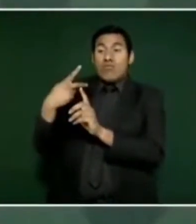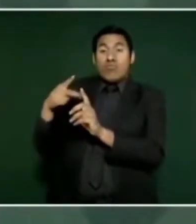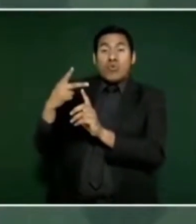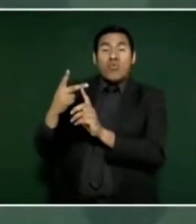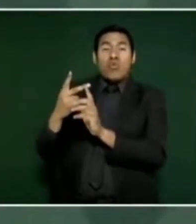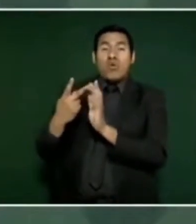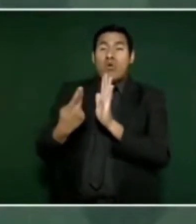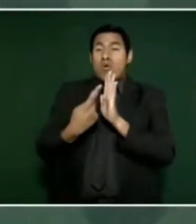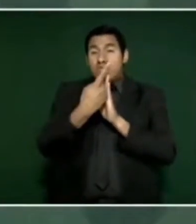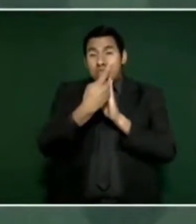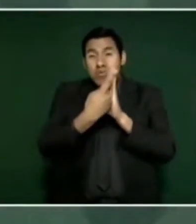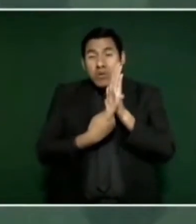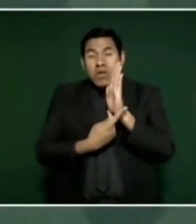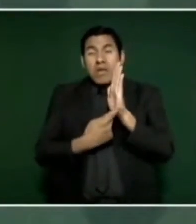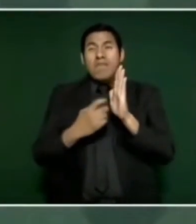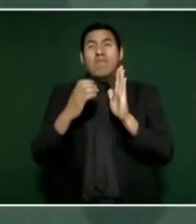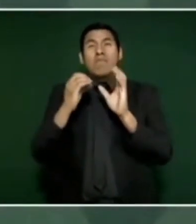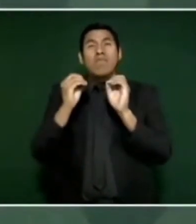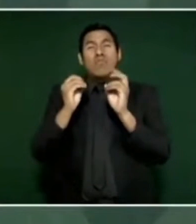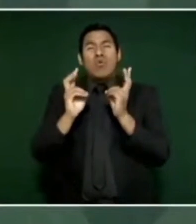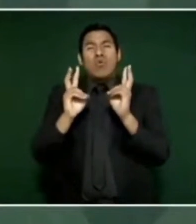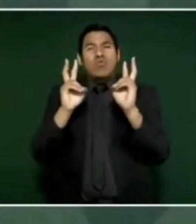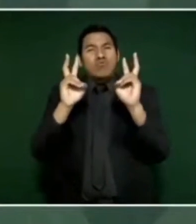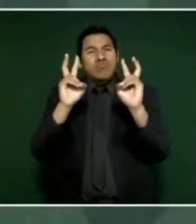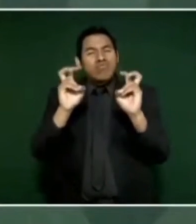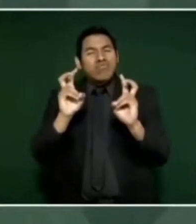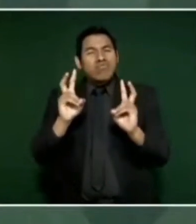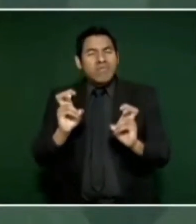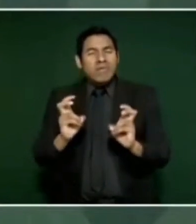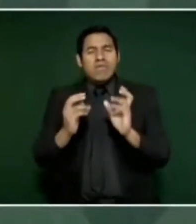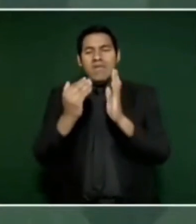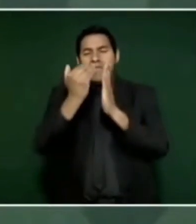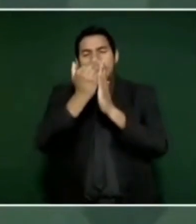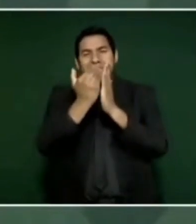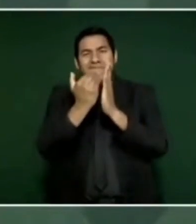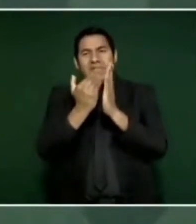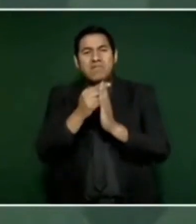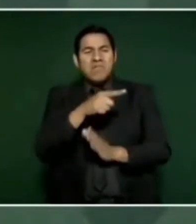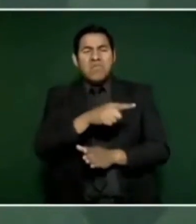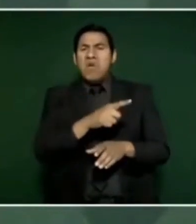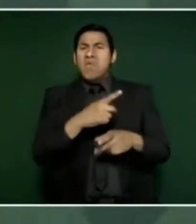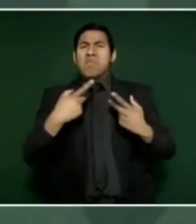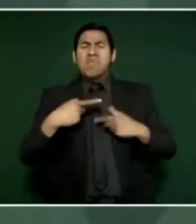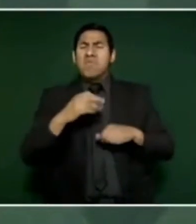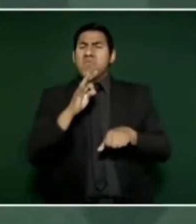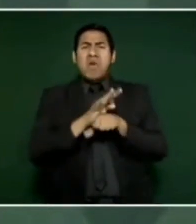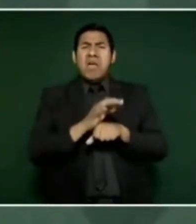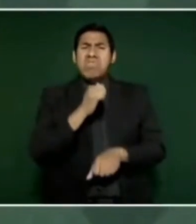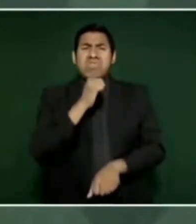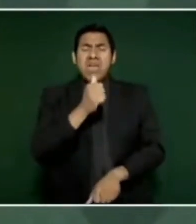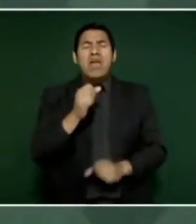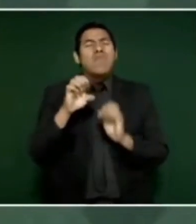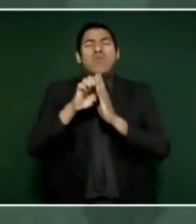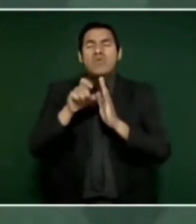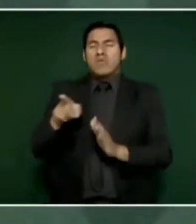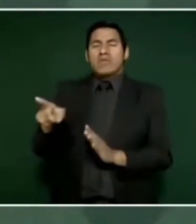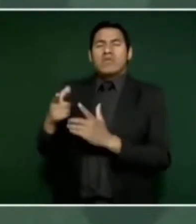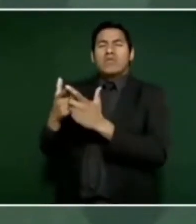esto que estamos hablando de ustedes creen que los del PAN están